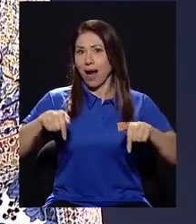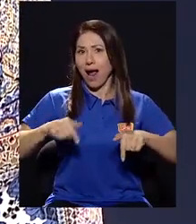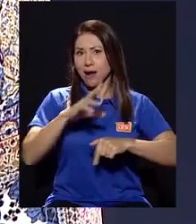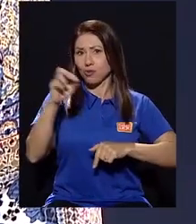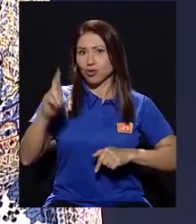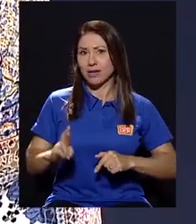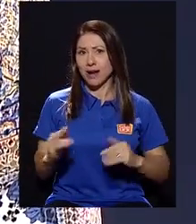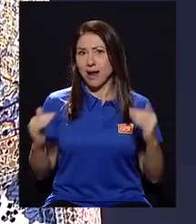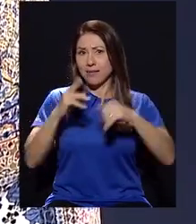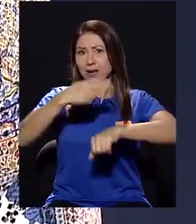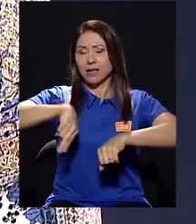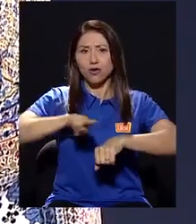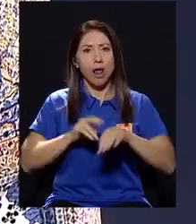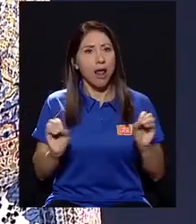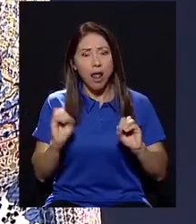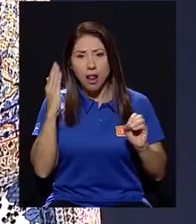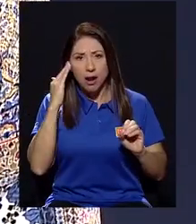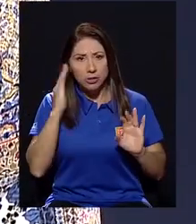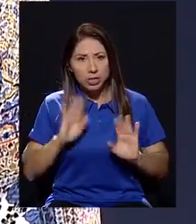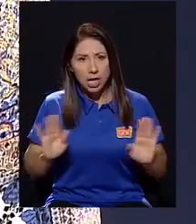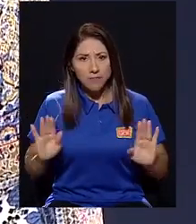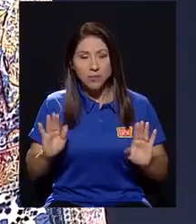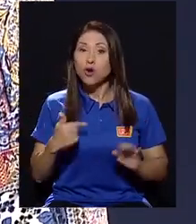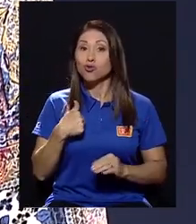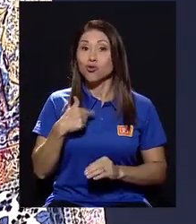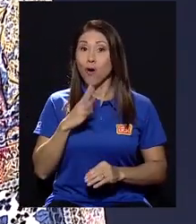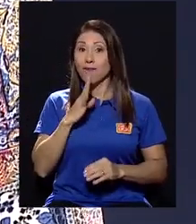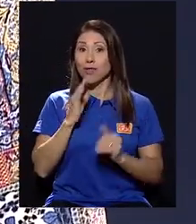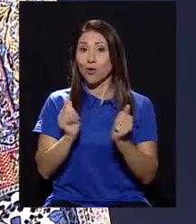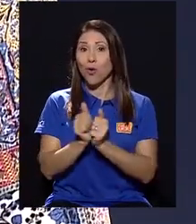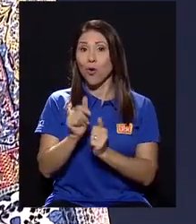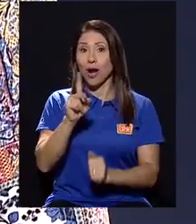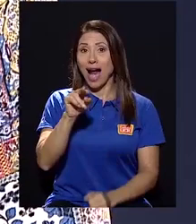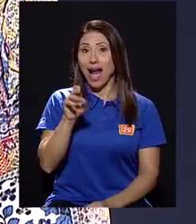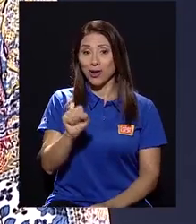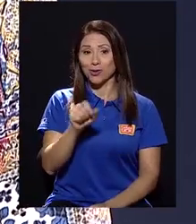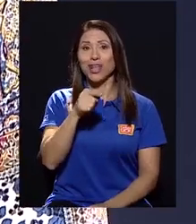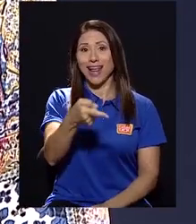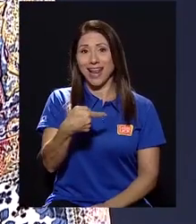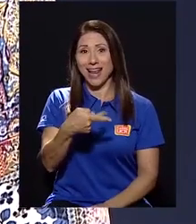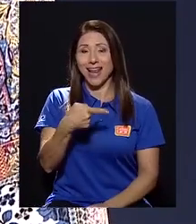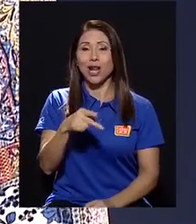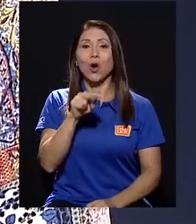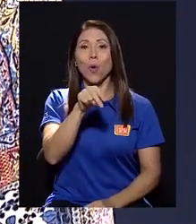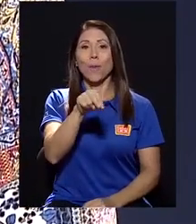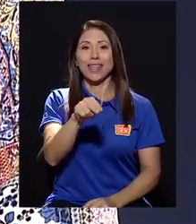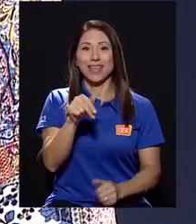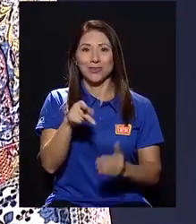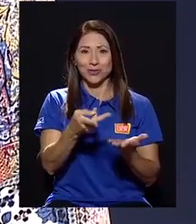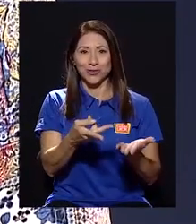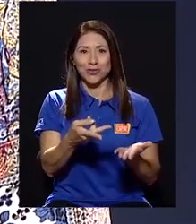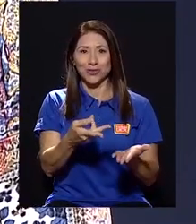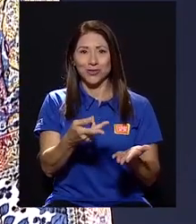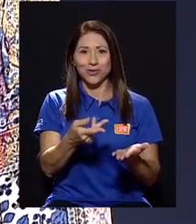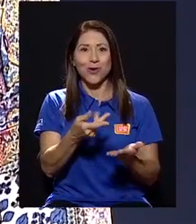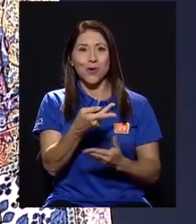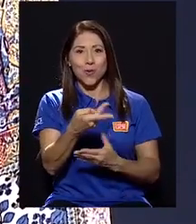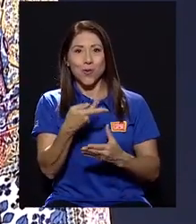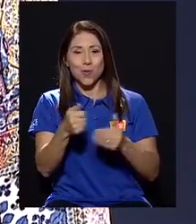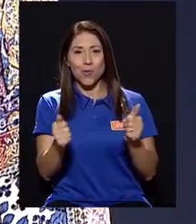Entonces, conversando con Carlos, que fue compañero mío, nos graduamos juntos de la carrera de danza de la Universidad Nacional